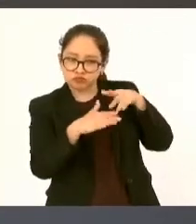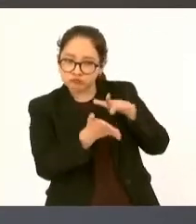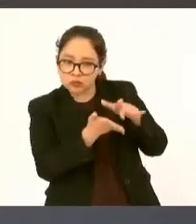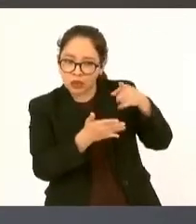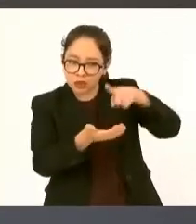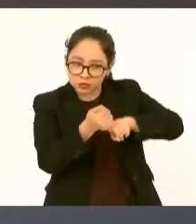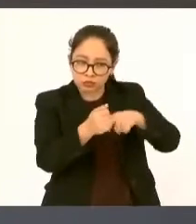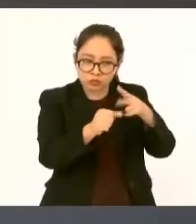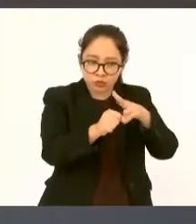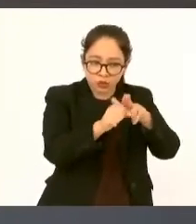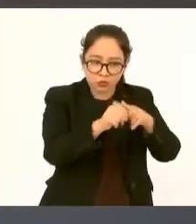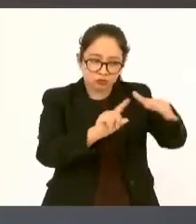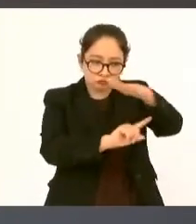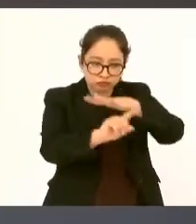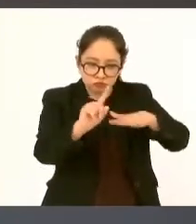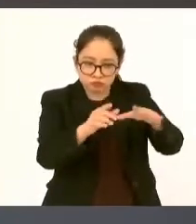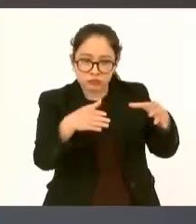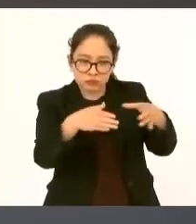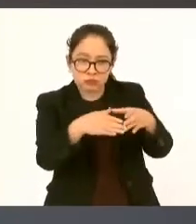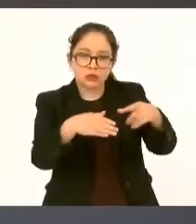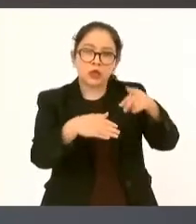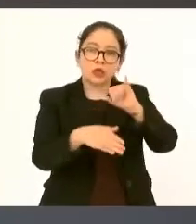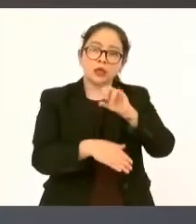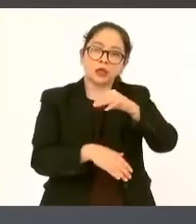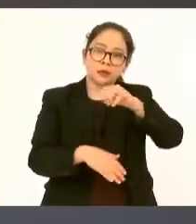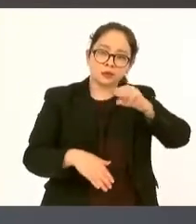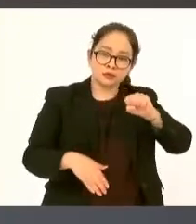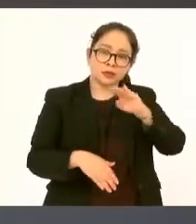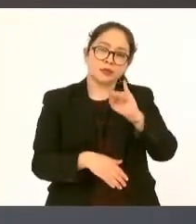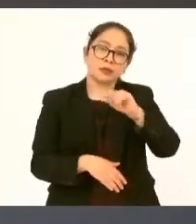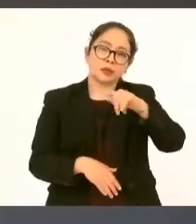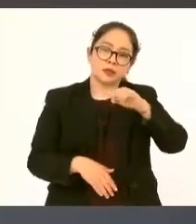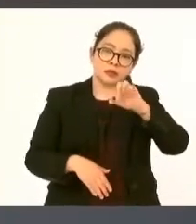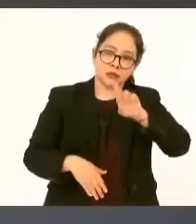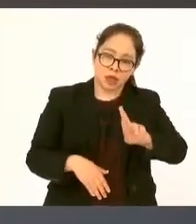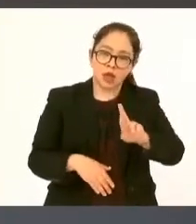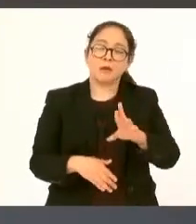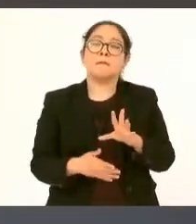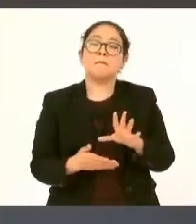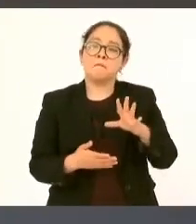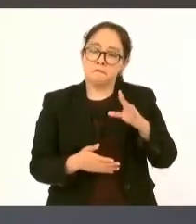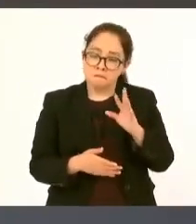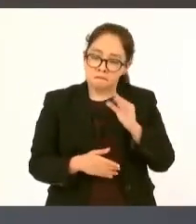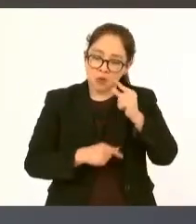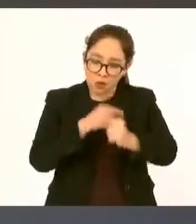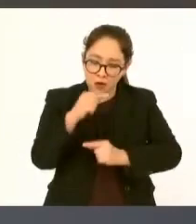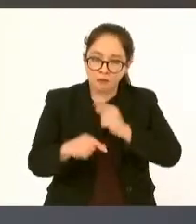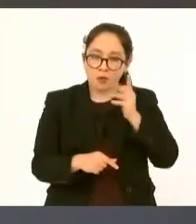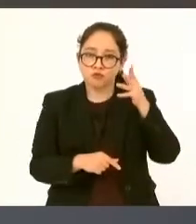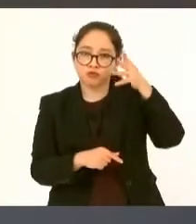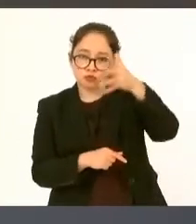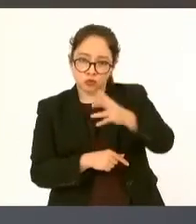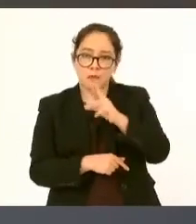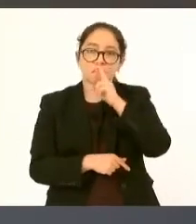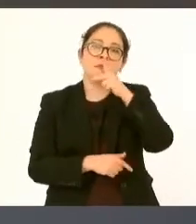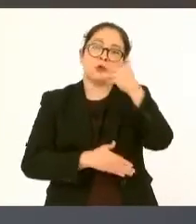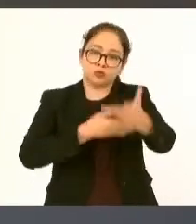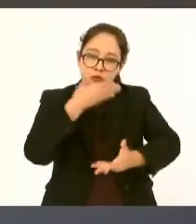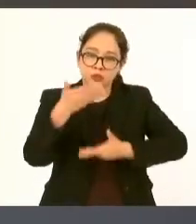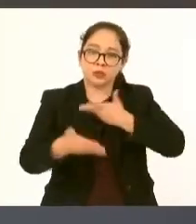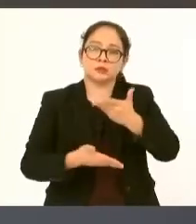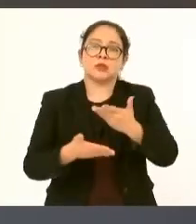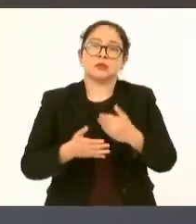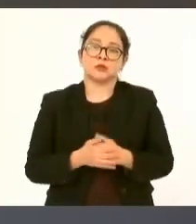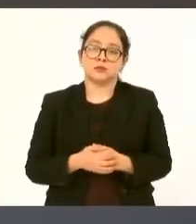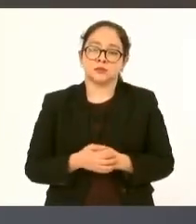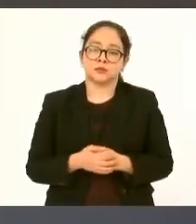en unidades médicas del bienestar va a mejorar el servicio tanto de